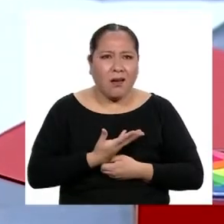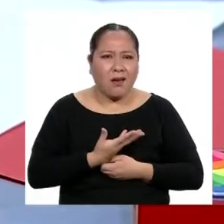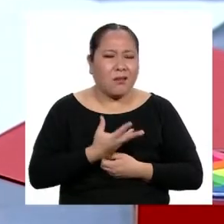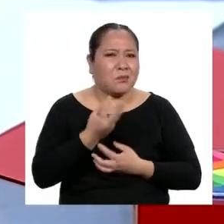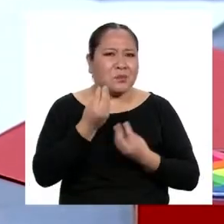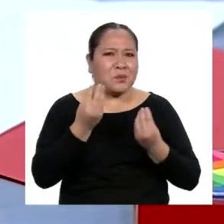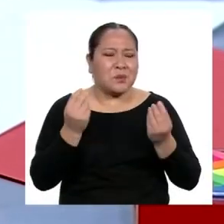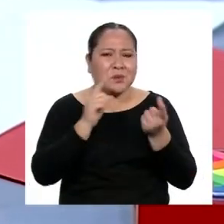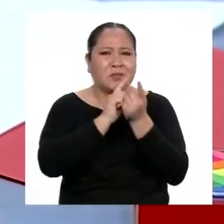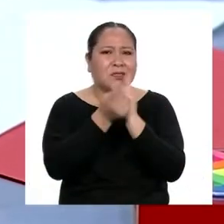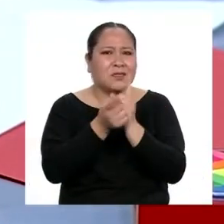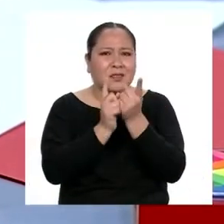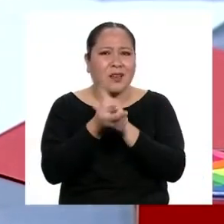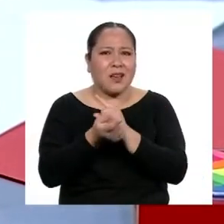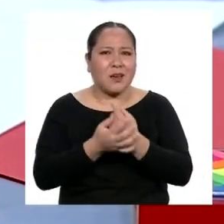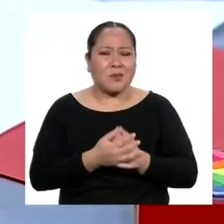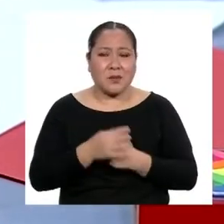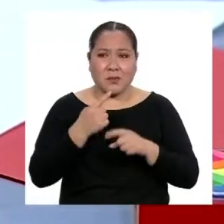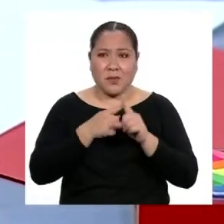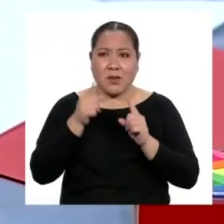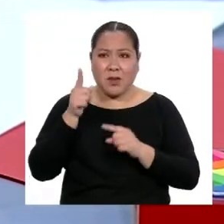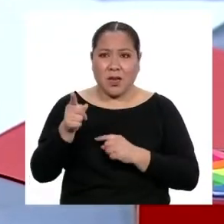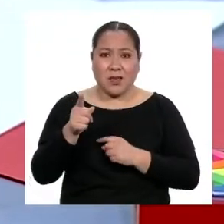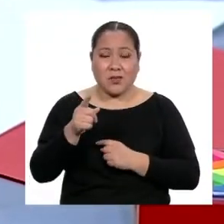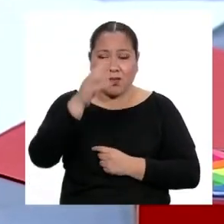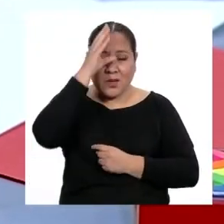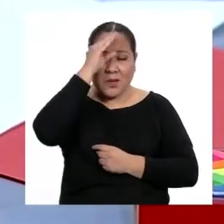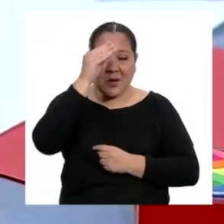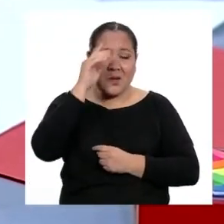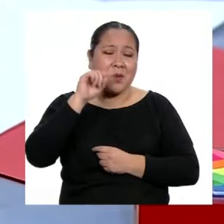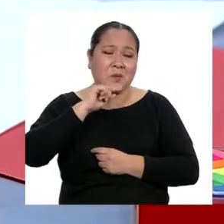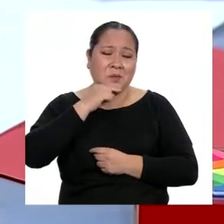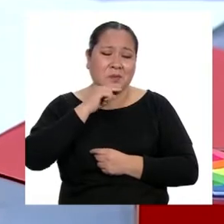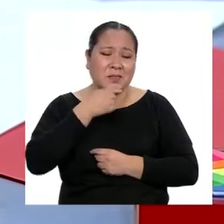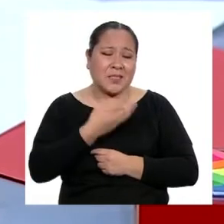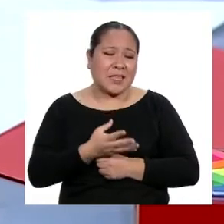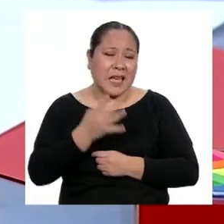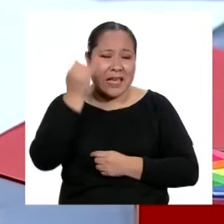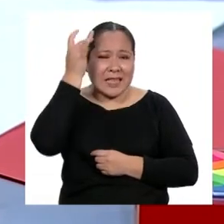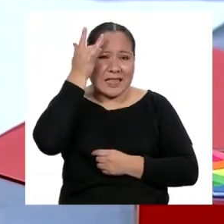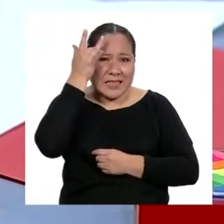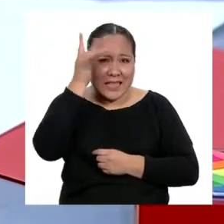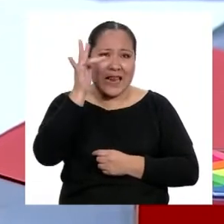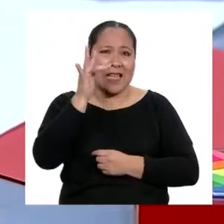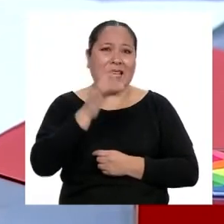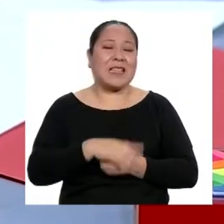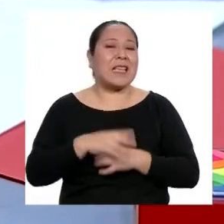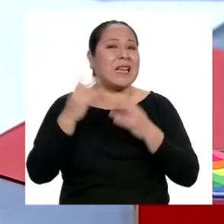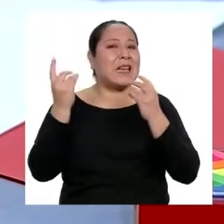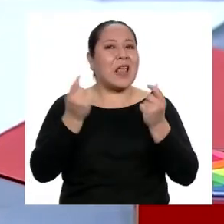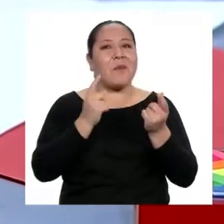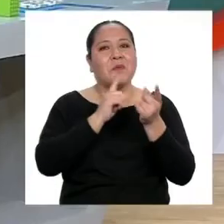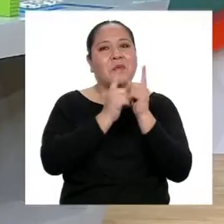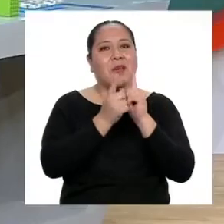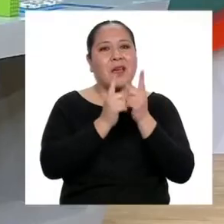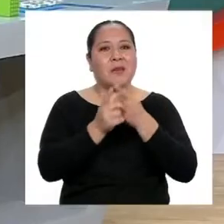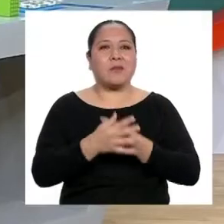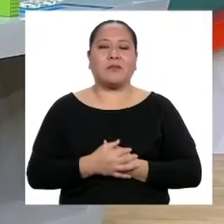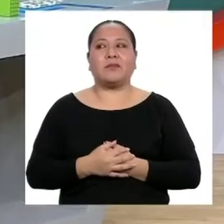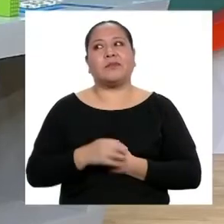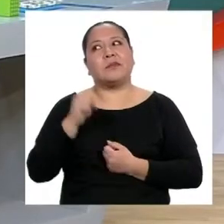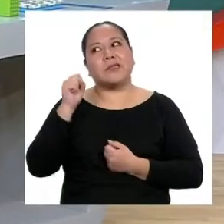demasiados cambios. Pero ella es una chica inteligente. Va a saber adaptarse muy bien. Bueno,